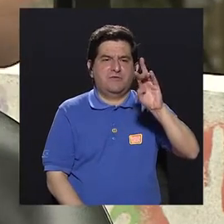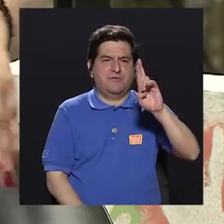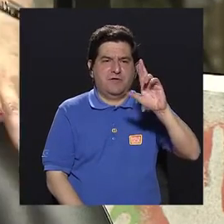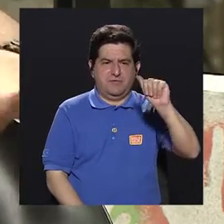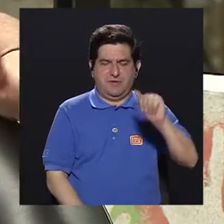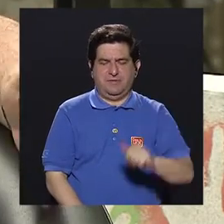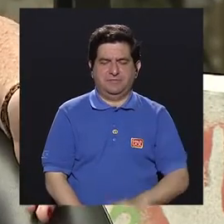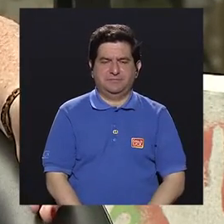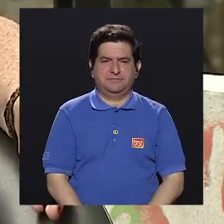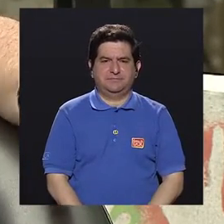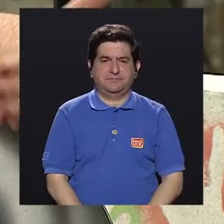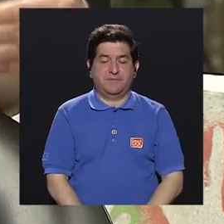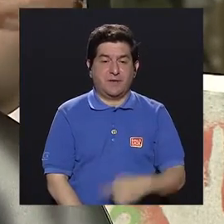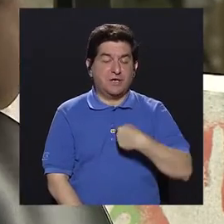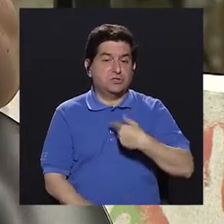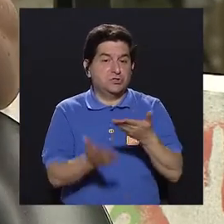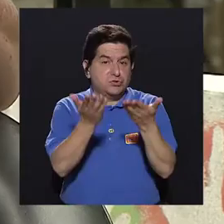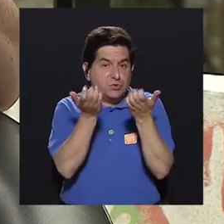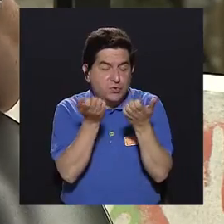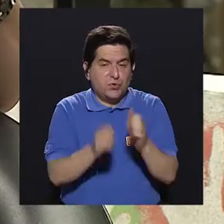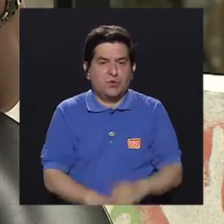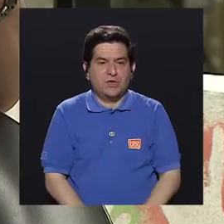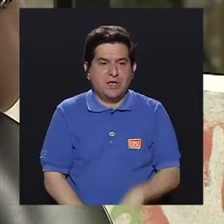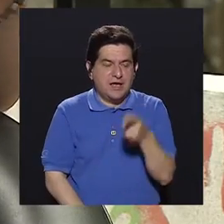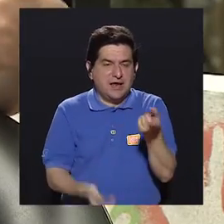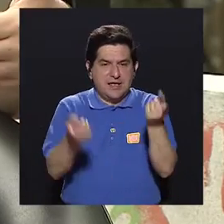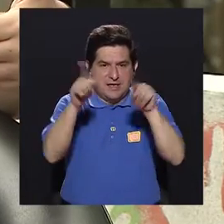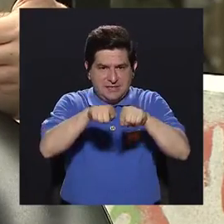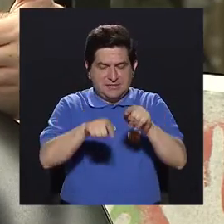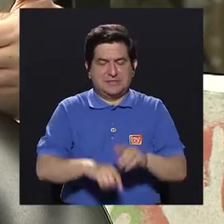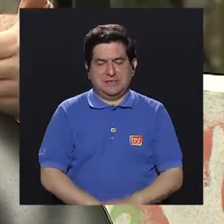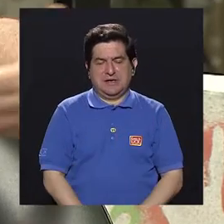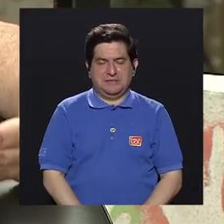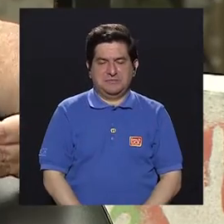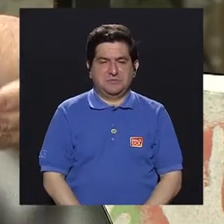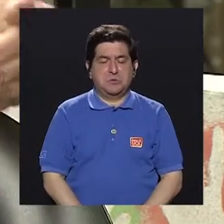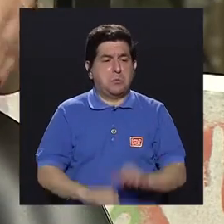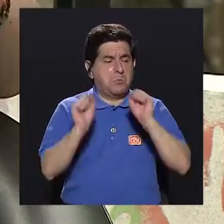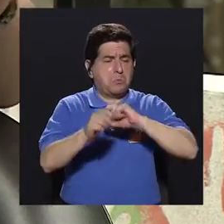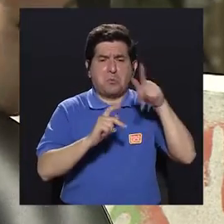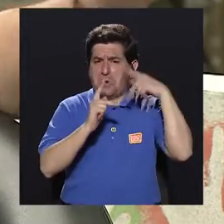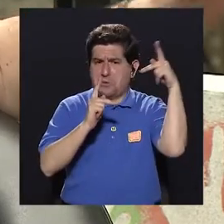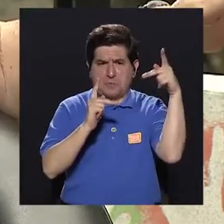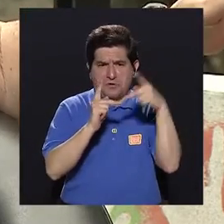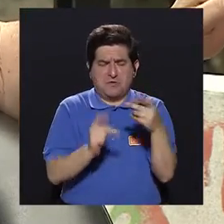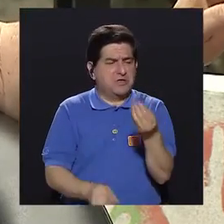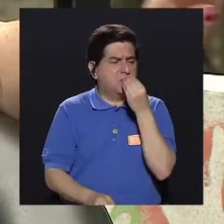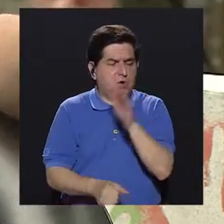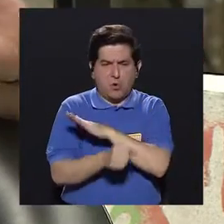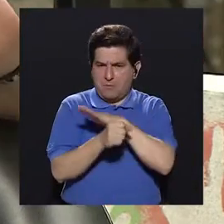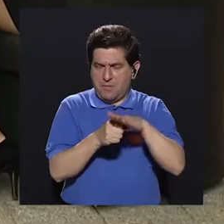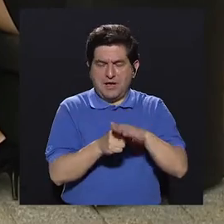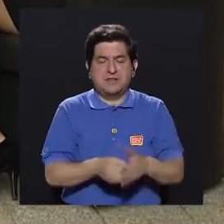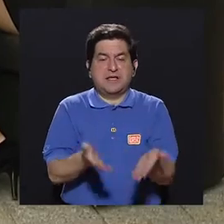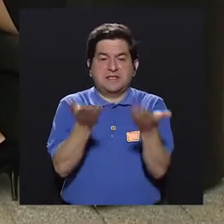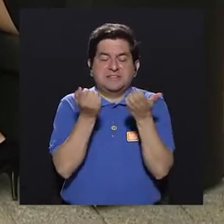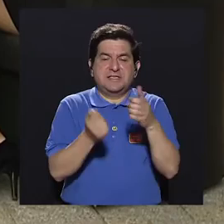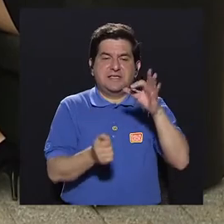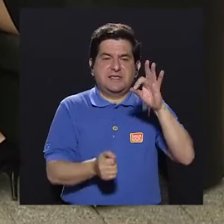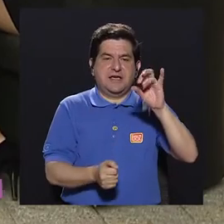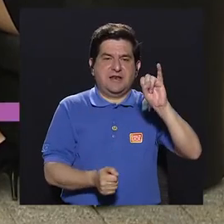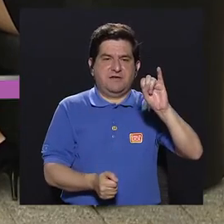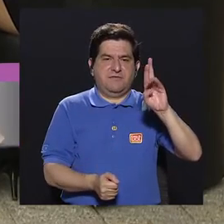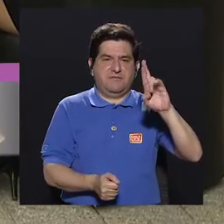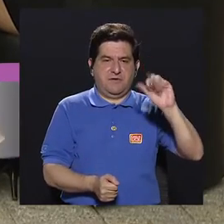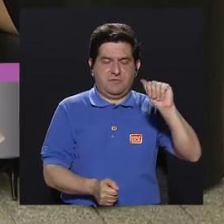estas semillas. Entonces, si uno quiere las semillas como fibra, puede perfectamente... Enteras. Enteras. Pero si uno